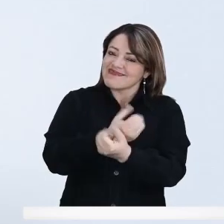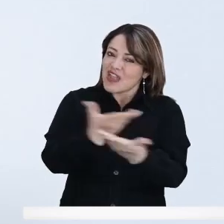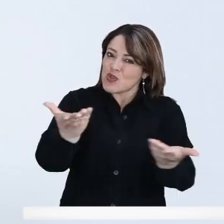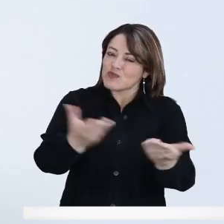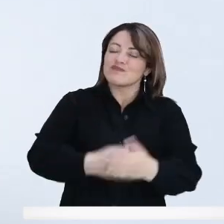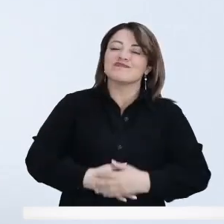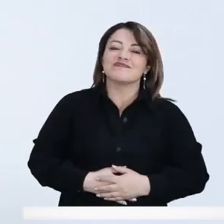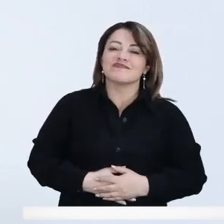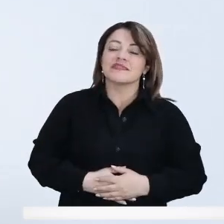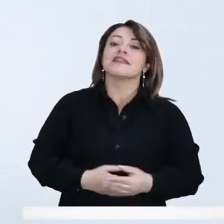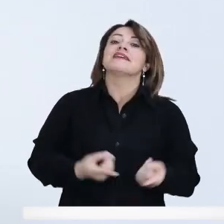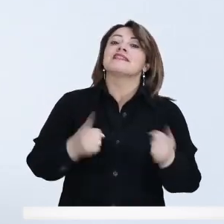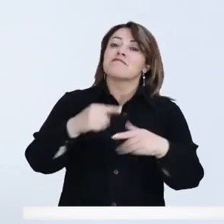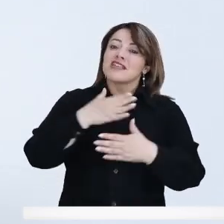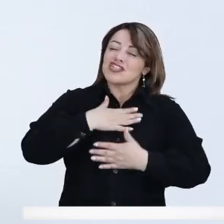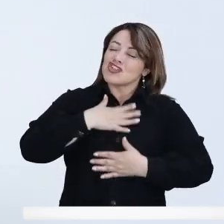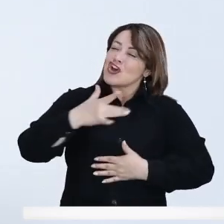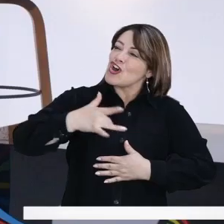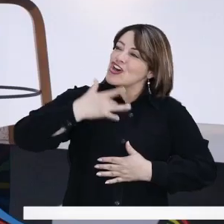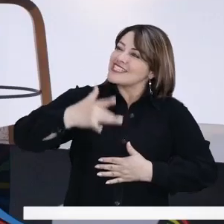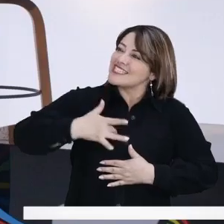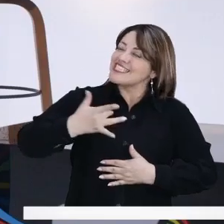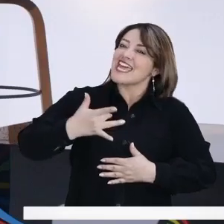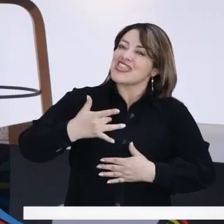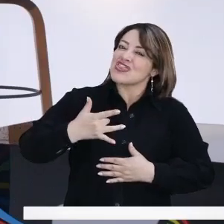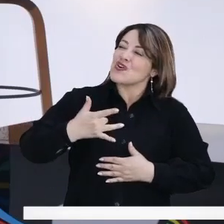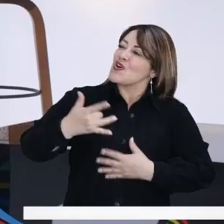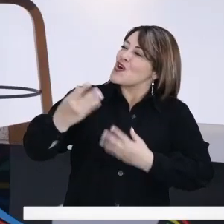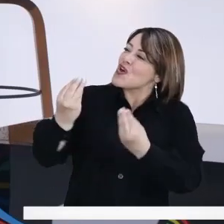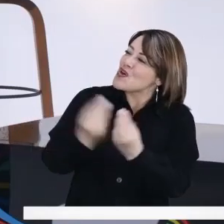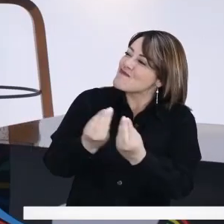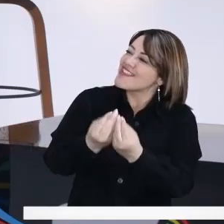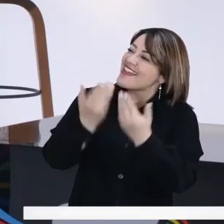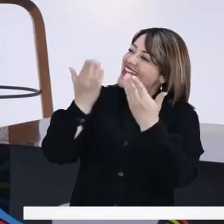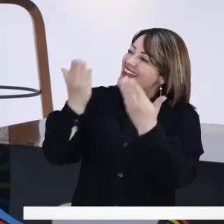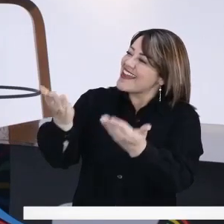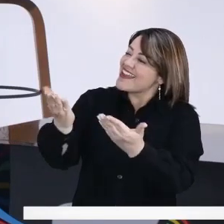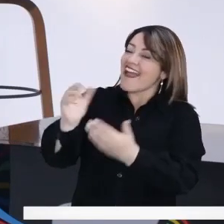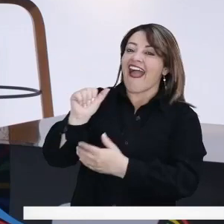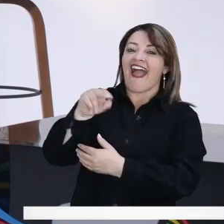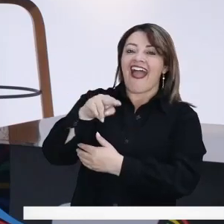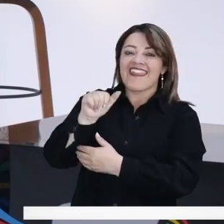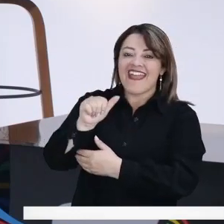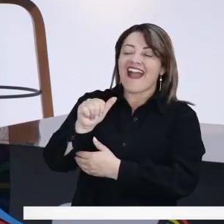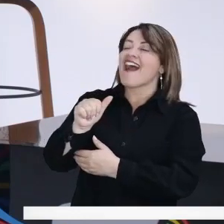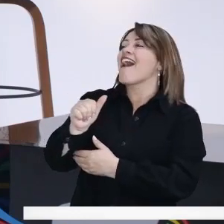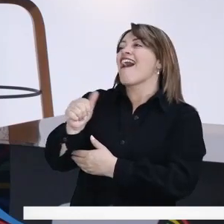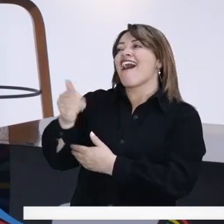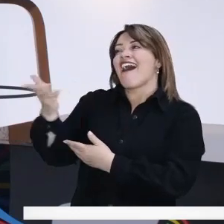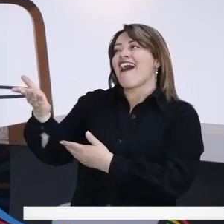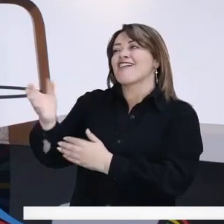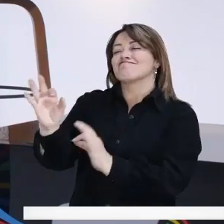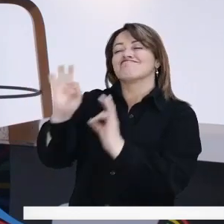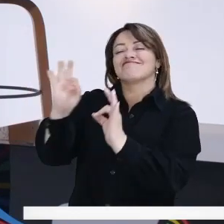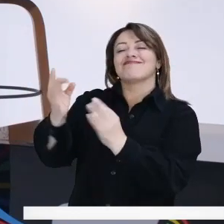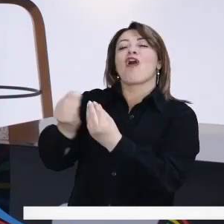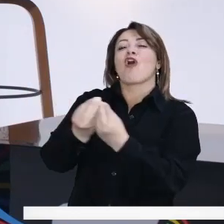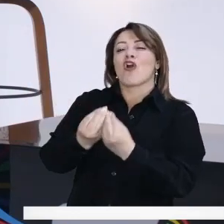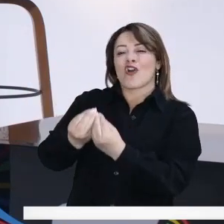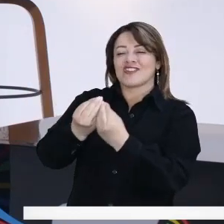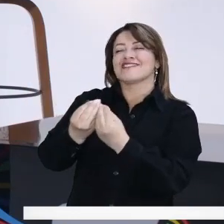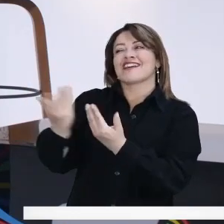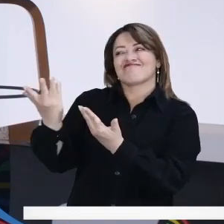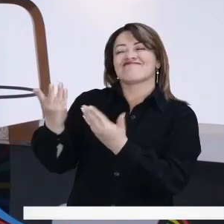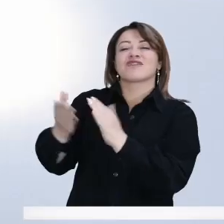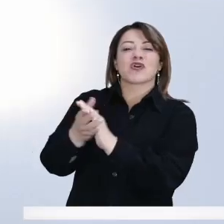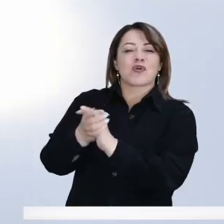y igual me siento muy bien de estar al lado de Ana Teresa Bernal, excelente concejal de